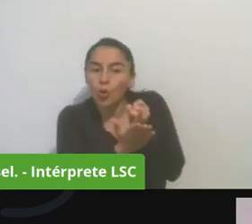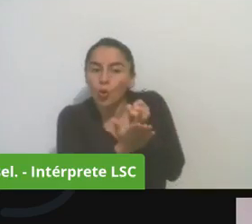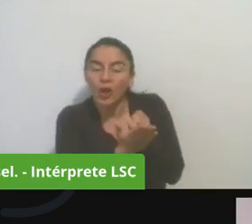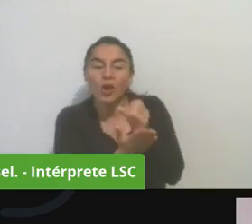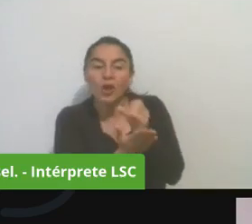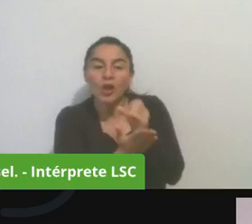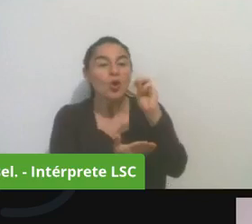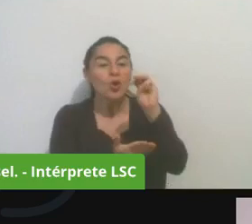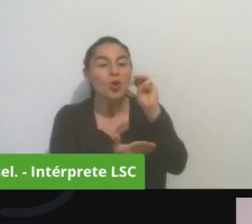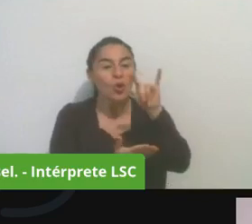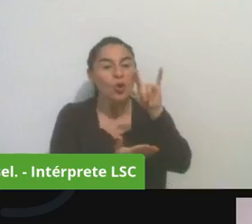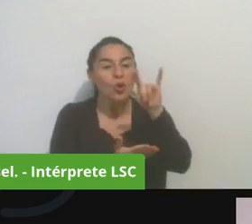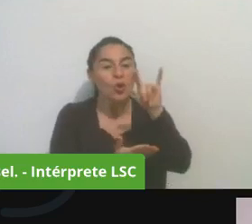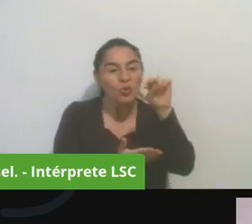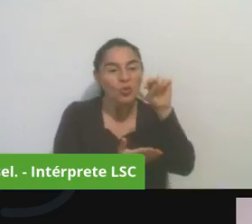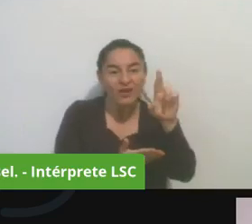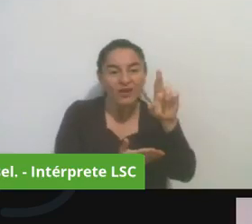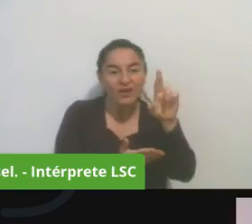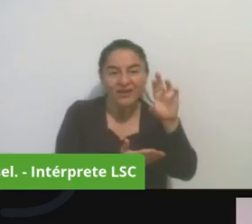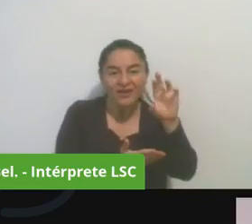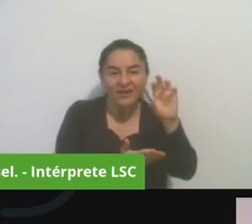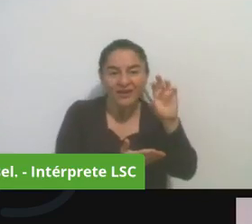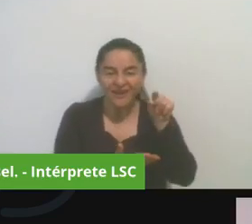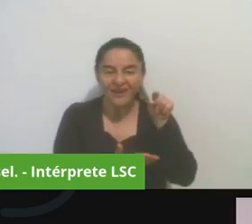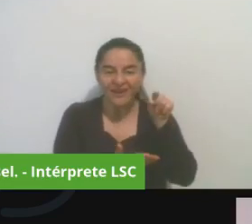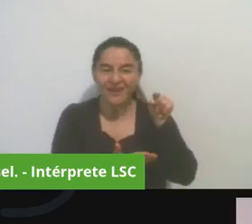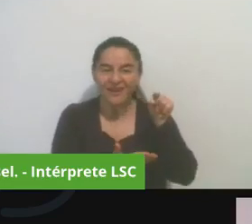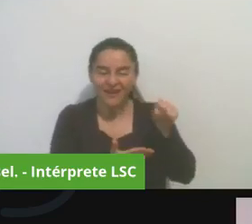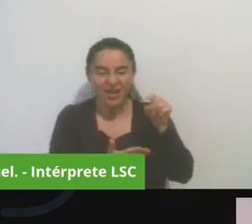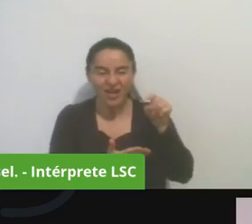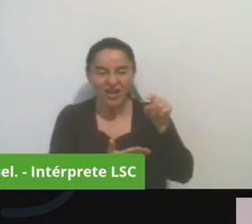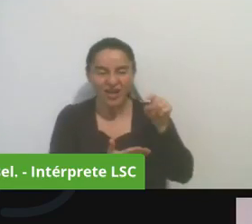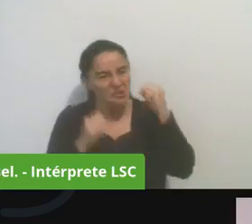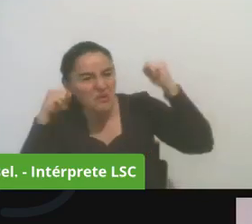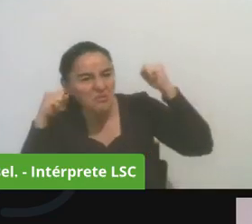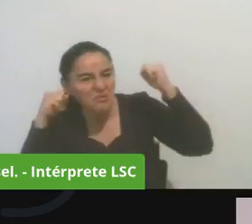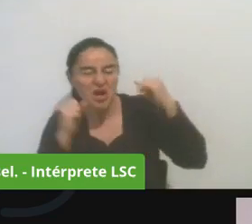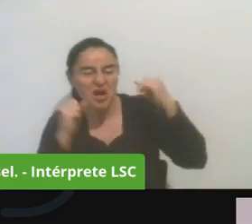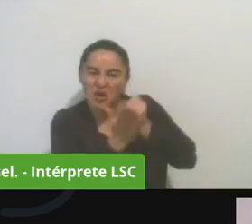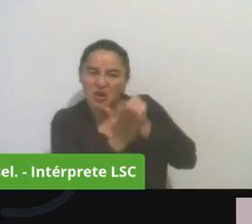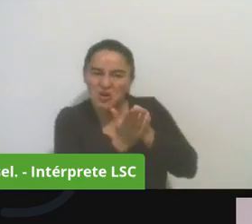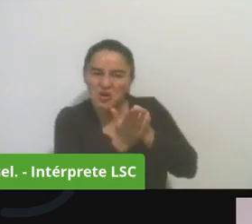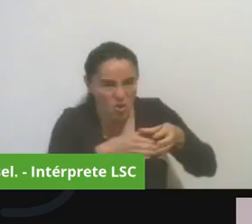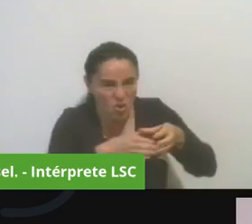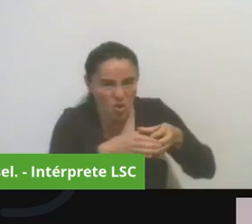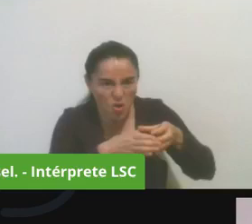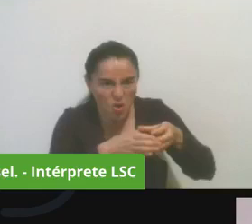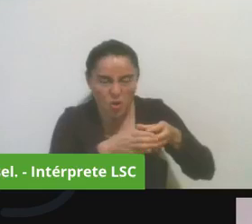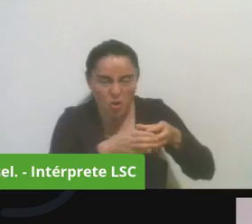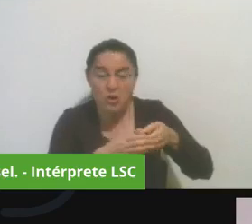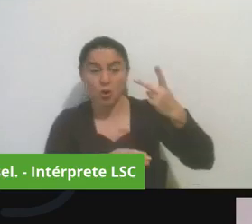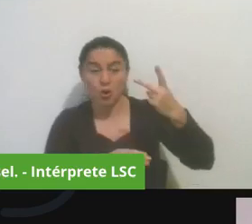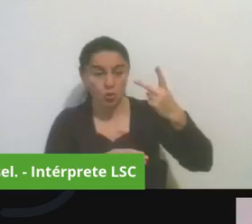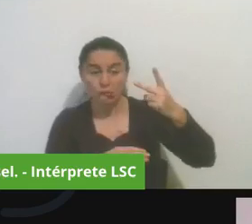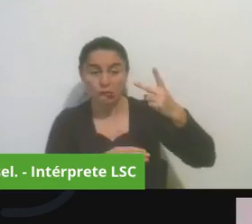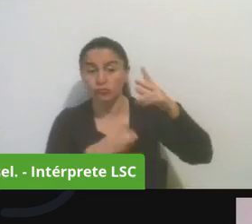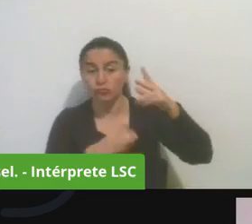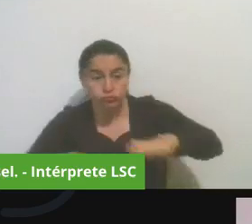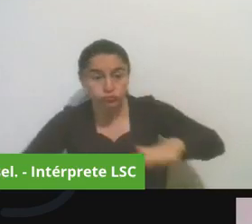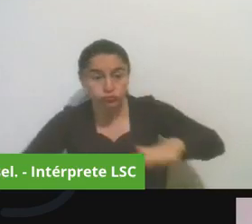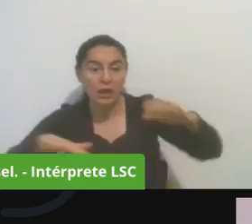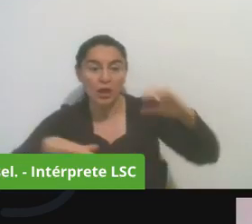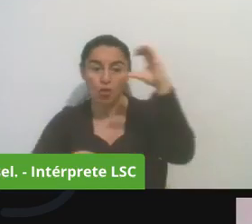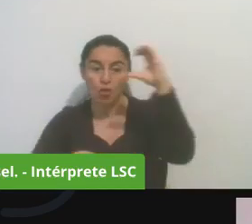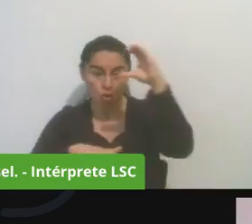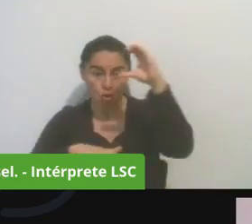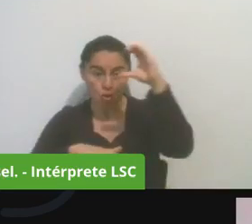construido esta ciudad y ese proceso como decía el director es el segundo más importante en cobertura en colombia y en bogotá entonces creemos que